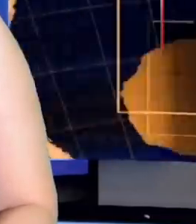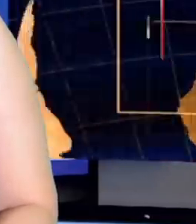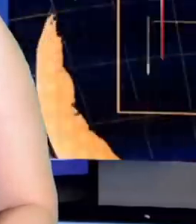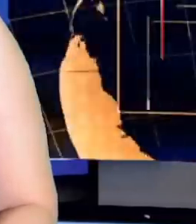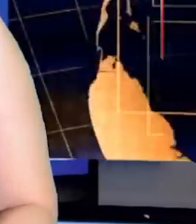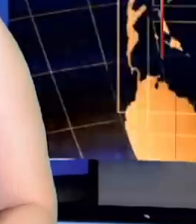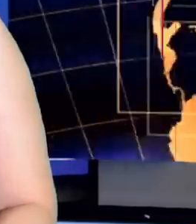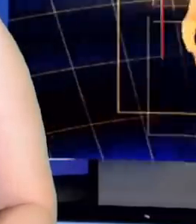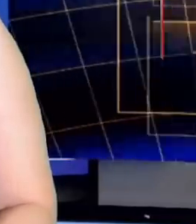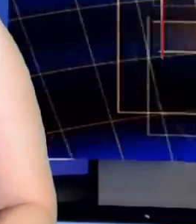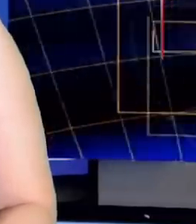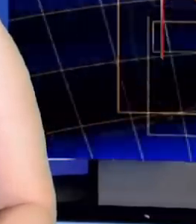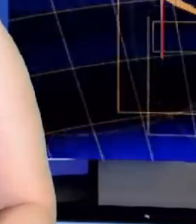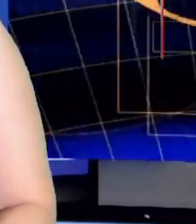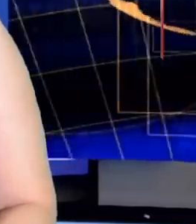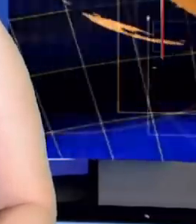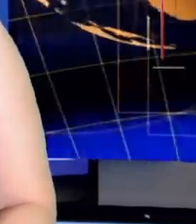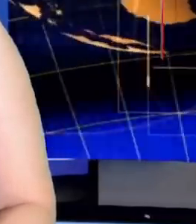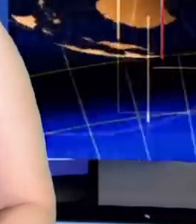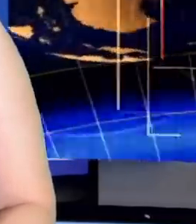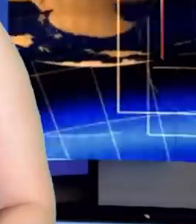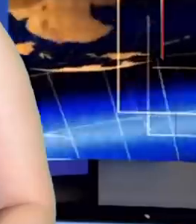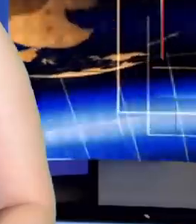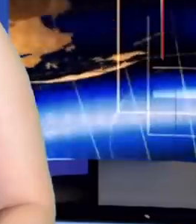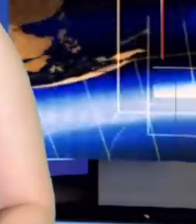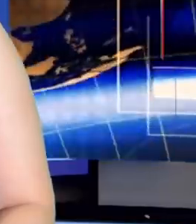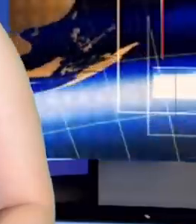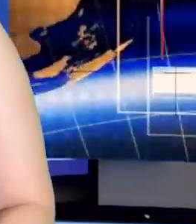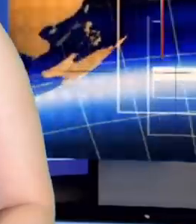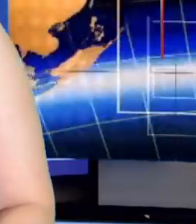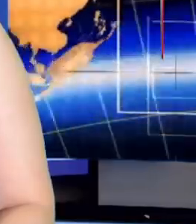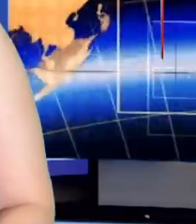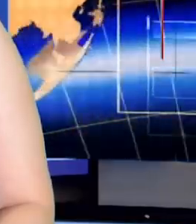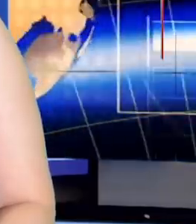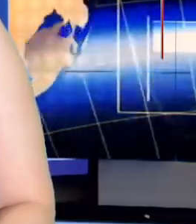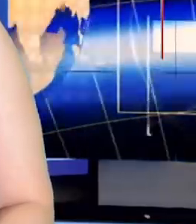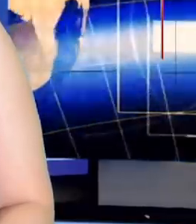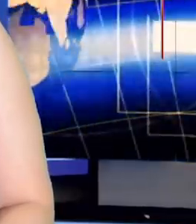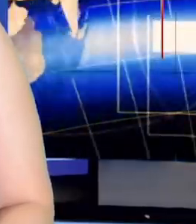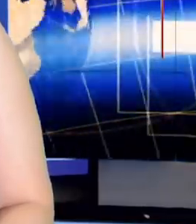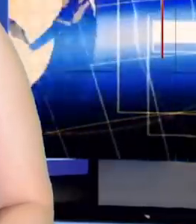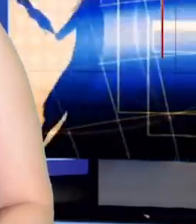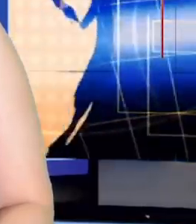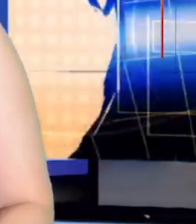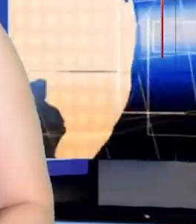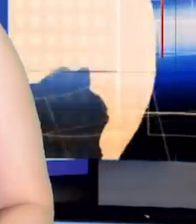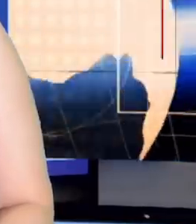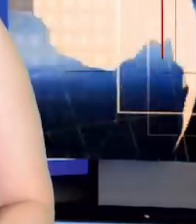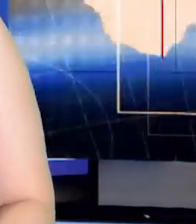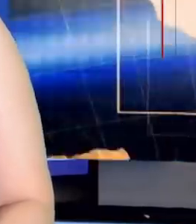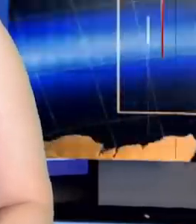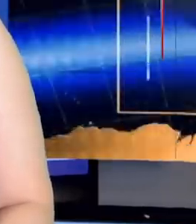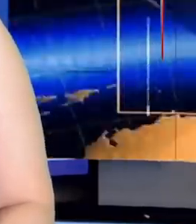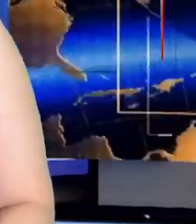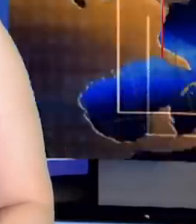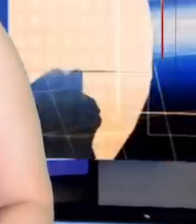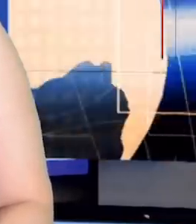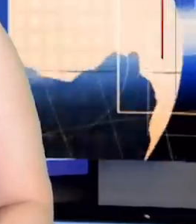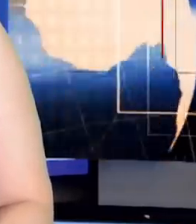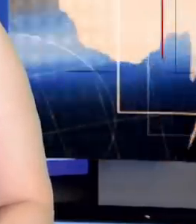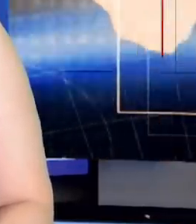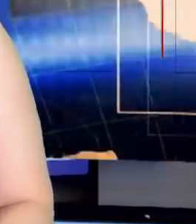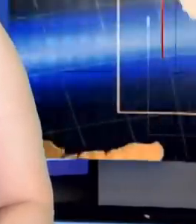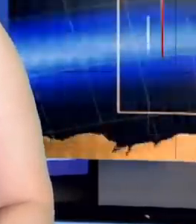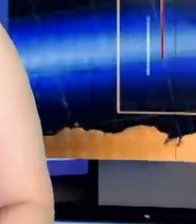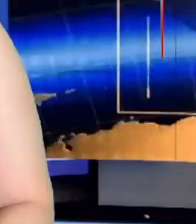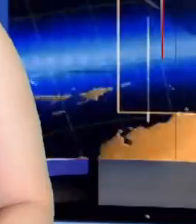presidente López Obrador se quedó con el ojo cuadrado después de esta denuncia que le hizo